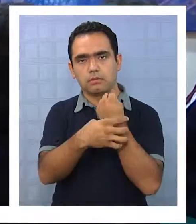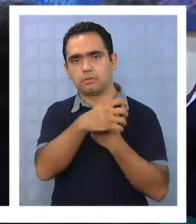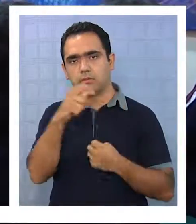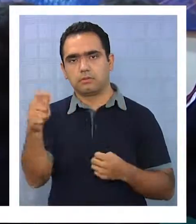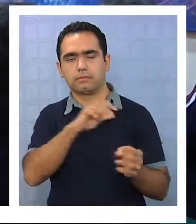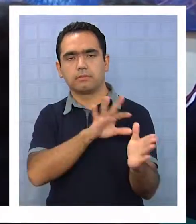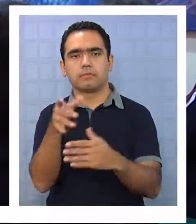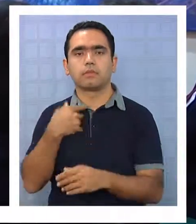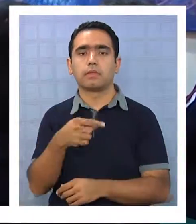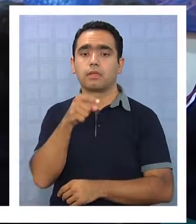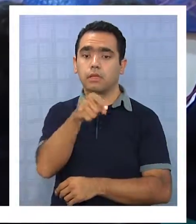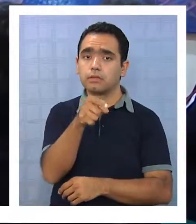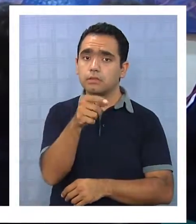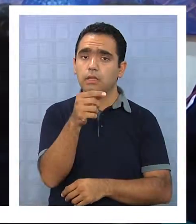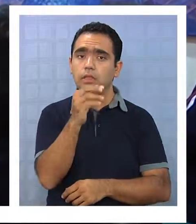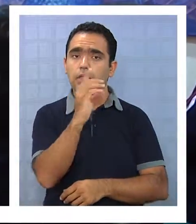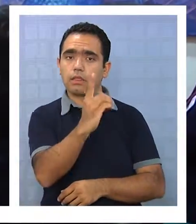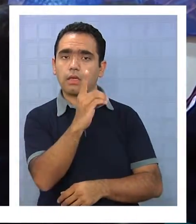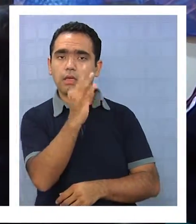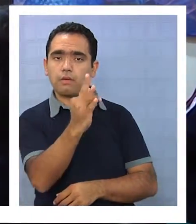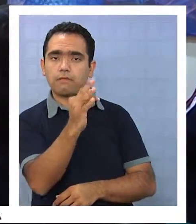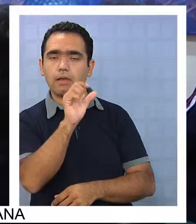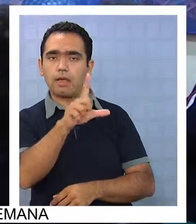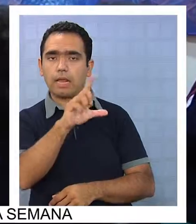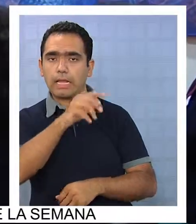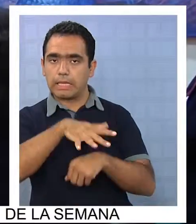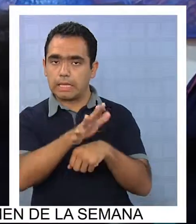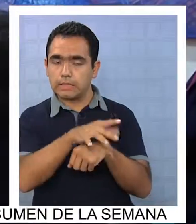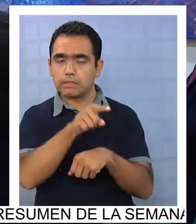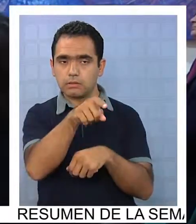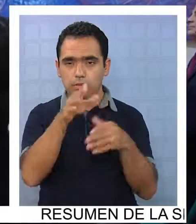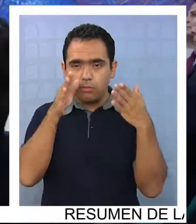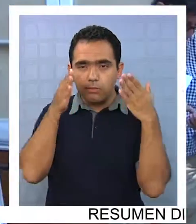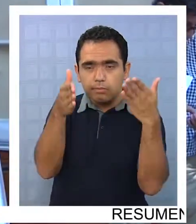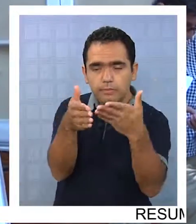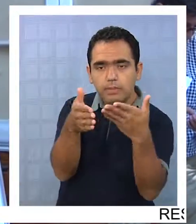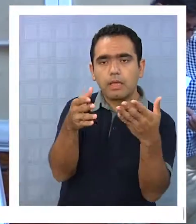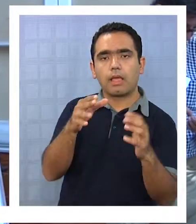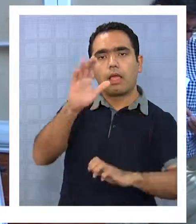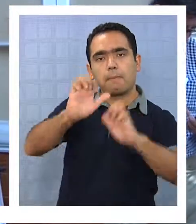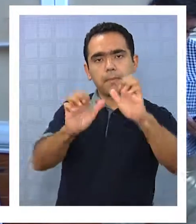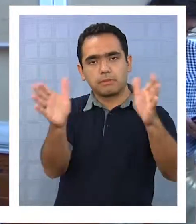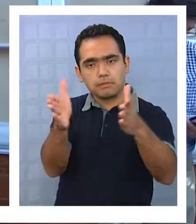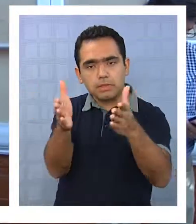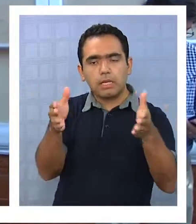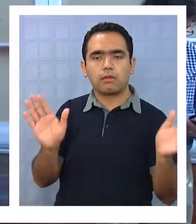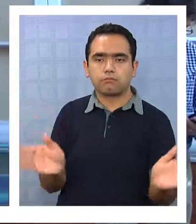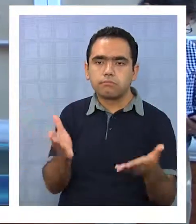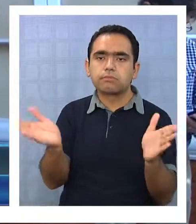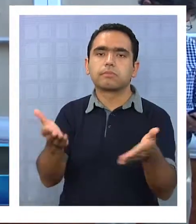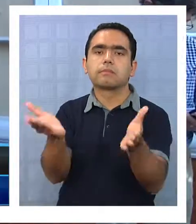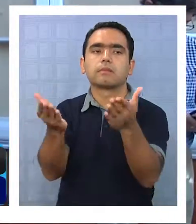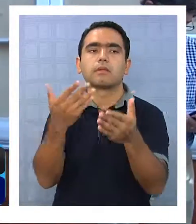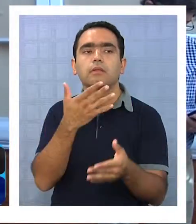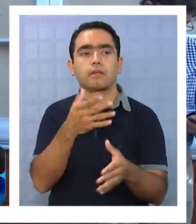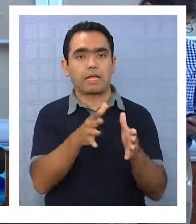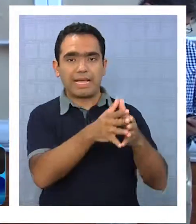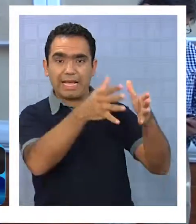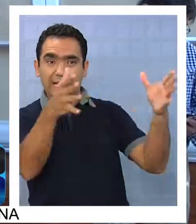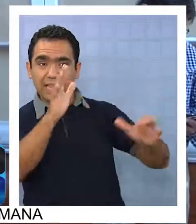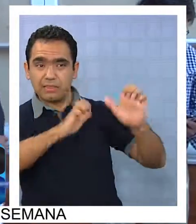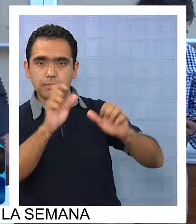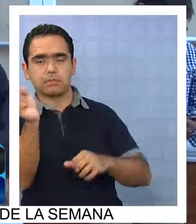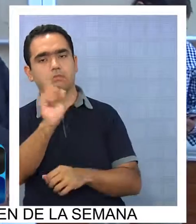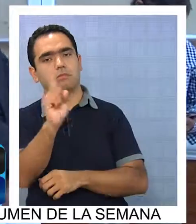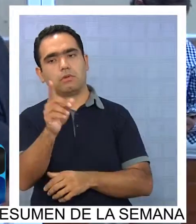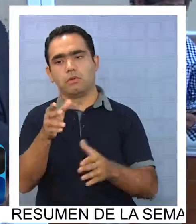DFL-15 es un instrumento que además está orientado para los pequeños y medianos empresarios, no para los grandes, porque el tope